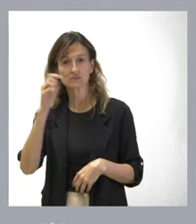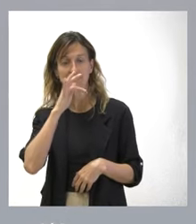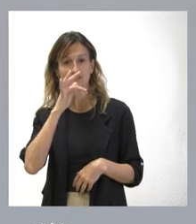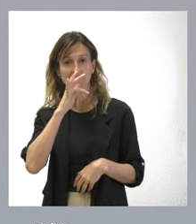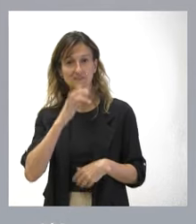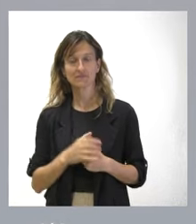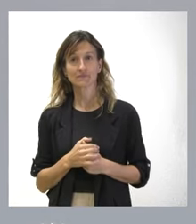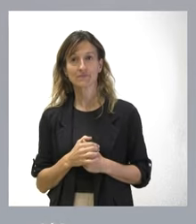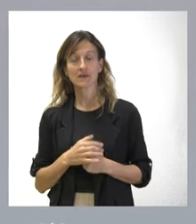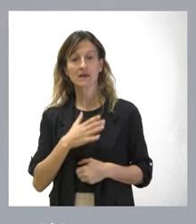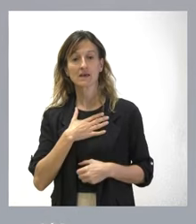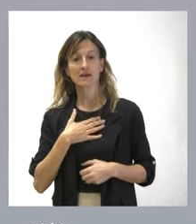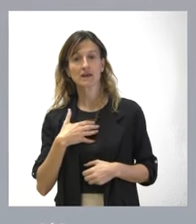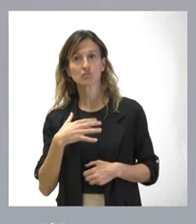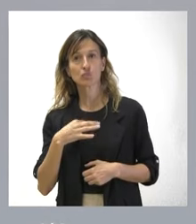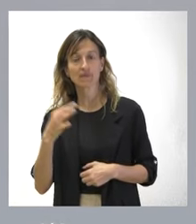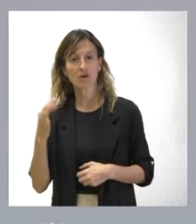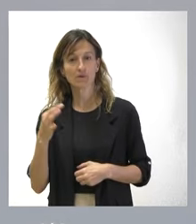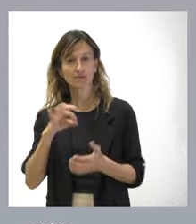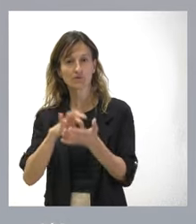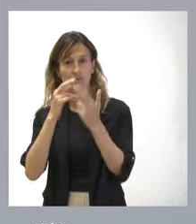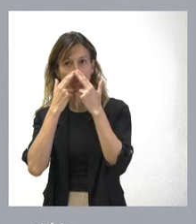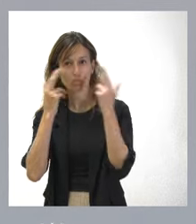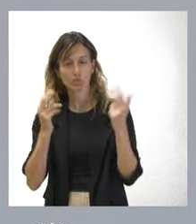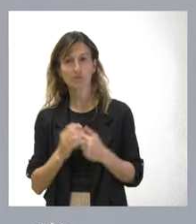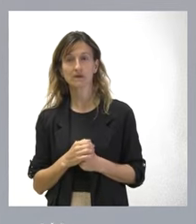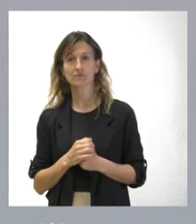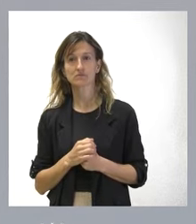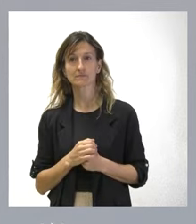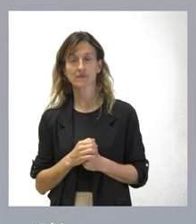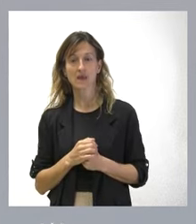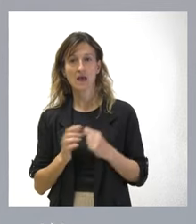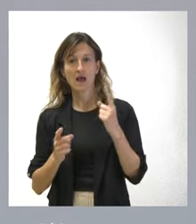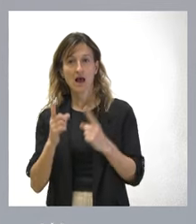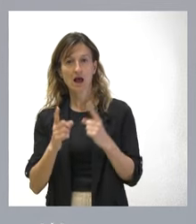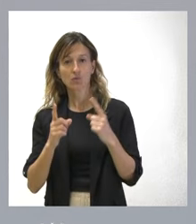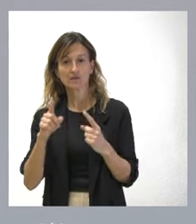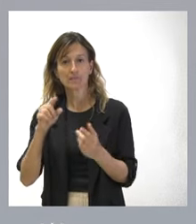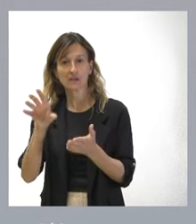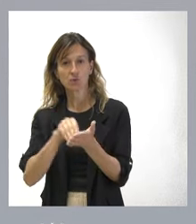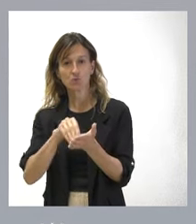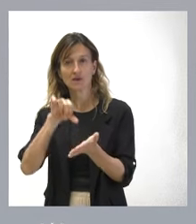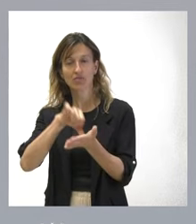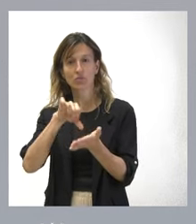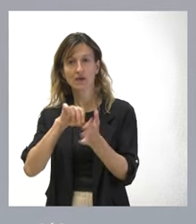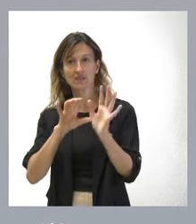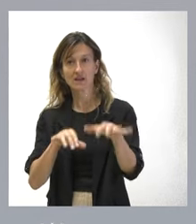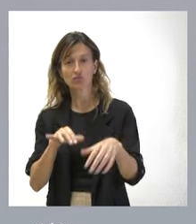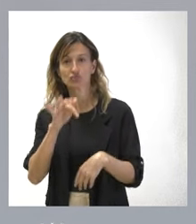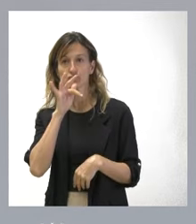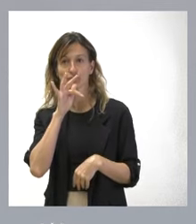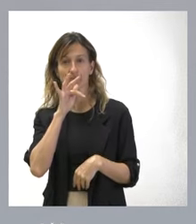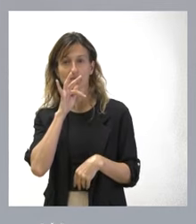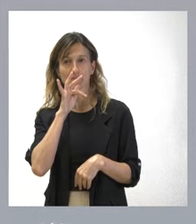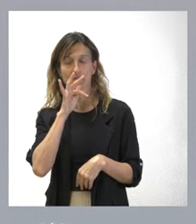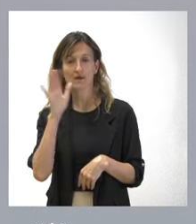que creemos que podrían ser obligación de servicio público. Y entre ellas hay alguna también que incluya la ciudad de León, que no han sido incluidas todavía como